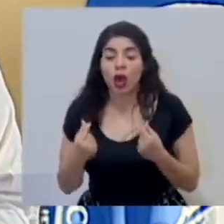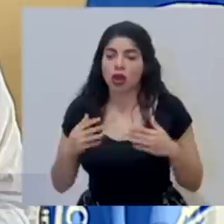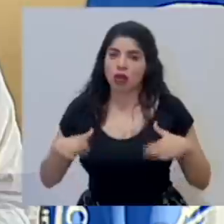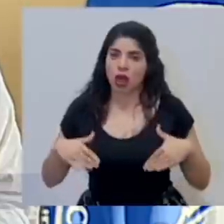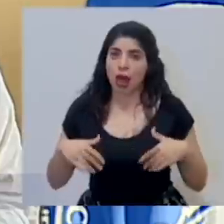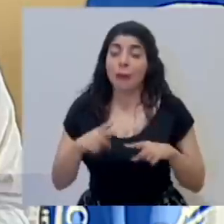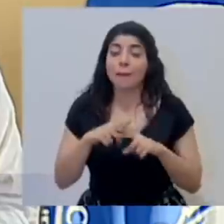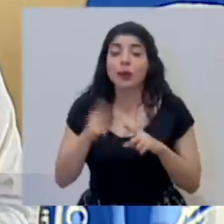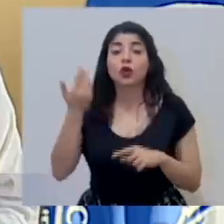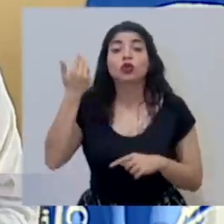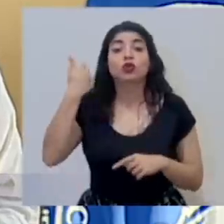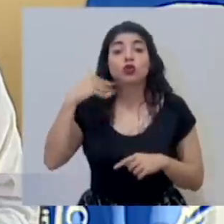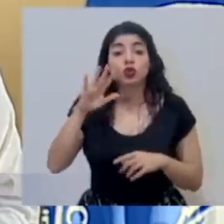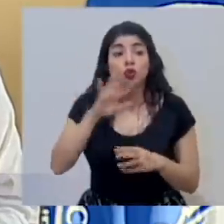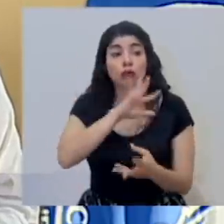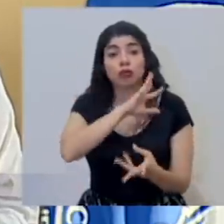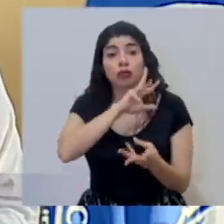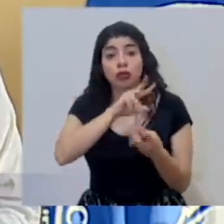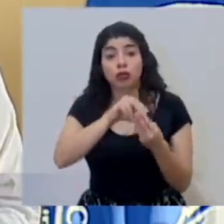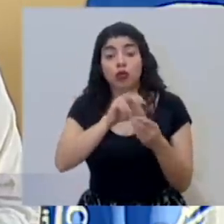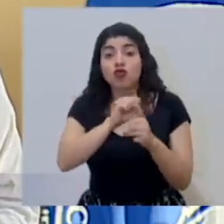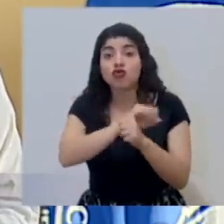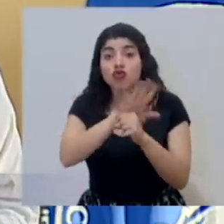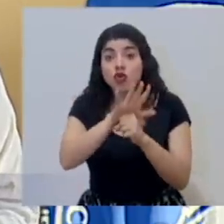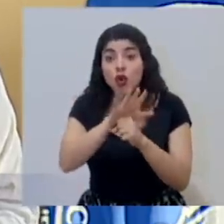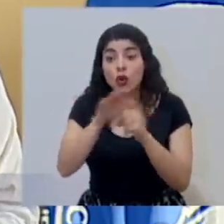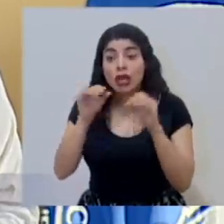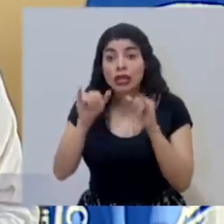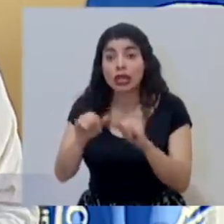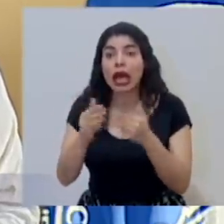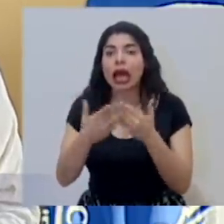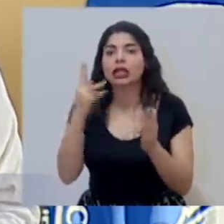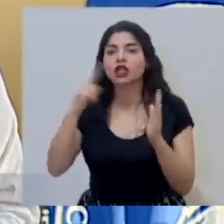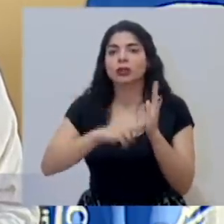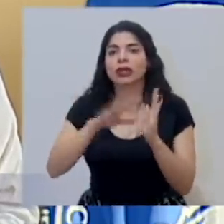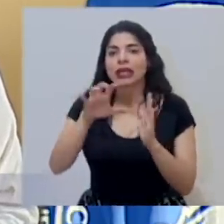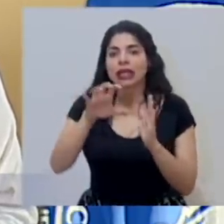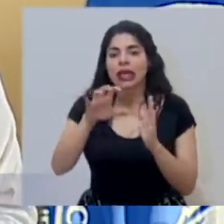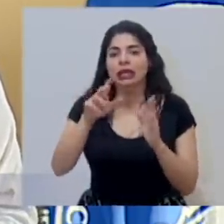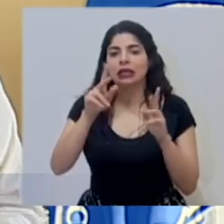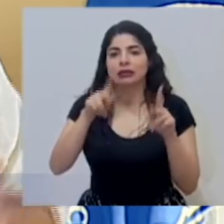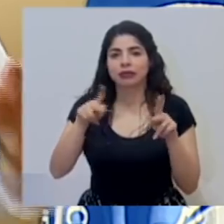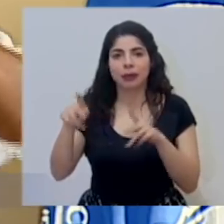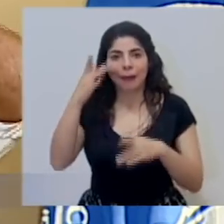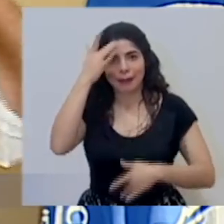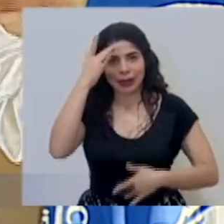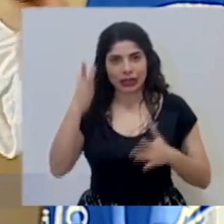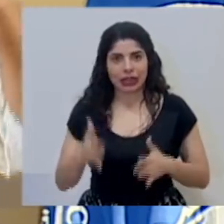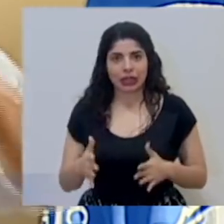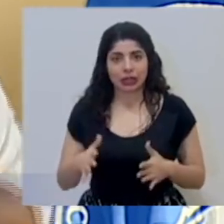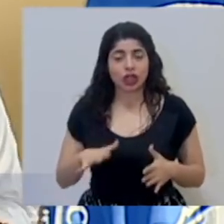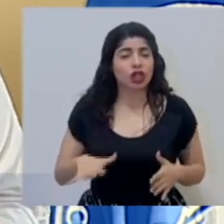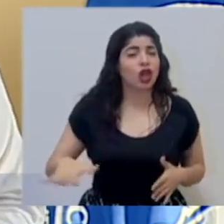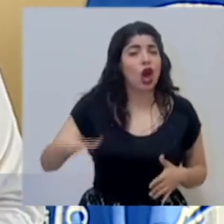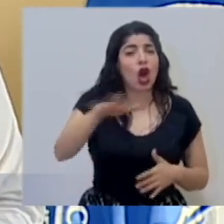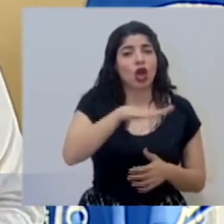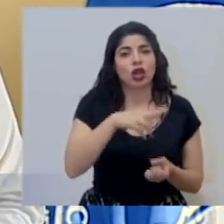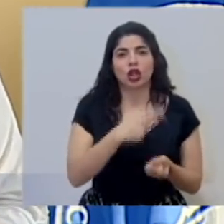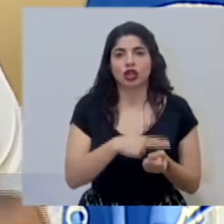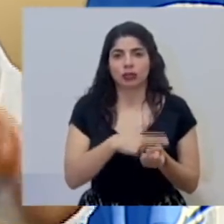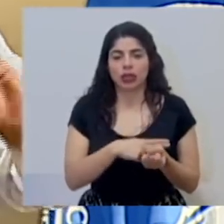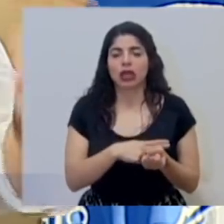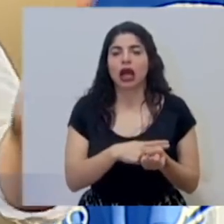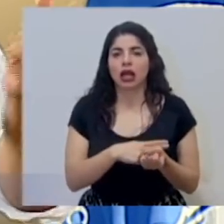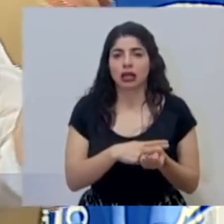estado internados por COVID cerca de 2 mil 500 pacientes en todo el sistema hospitalario